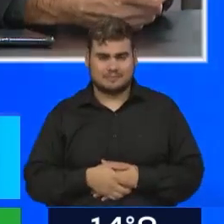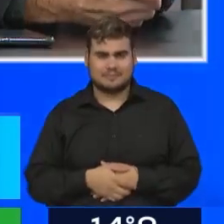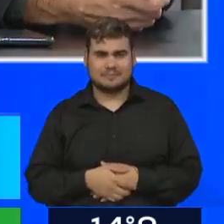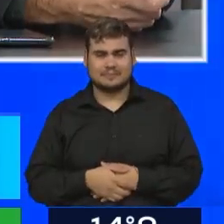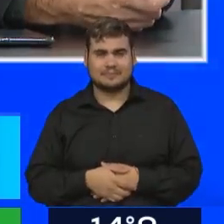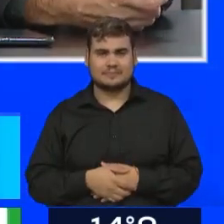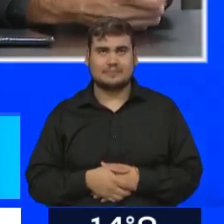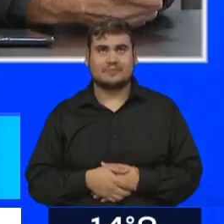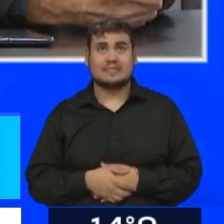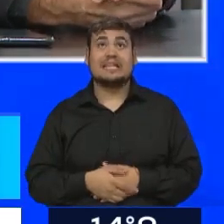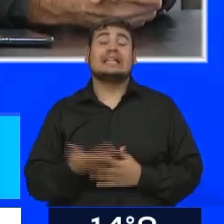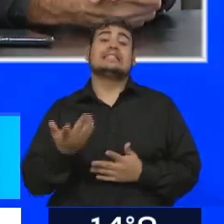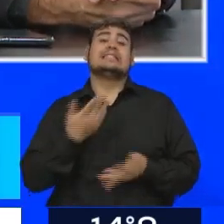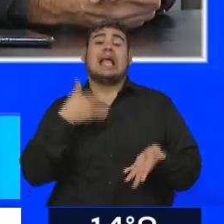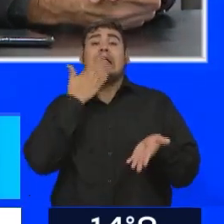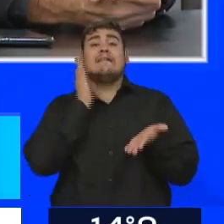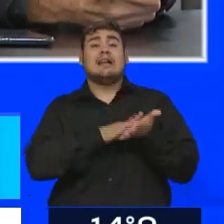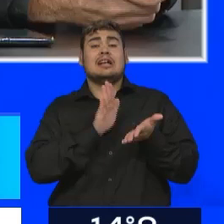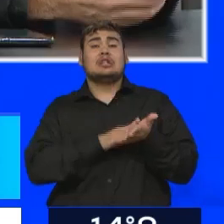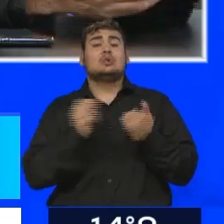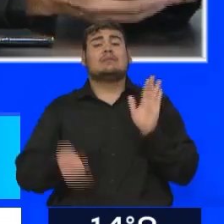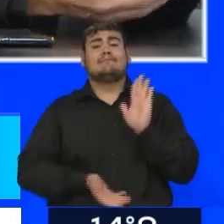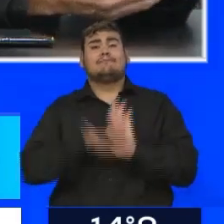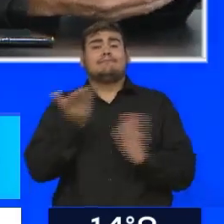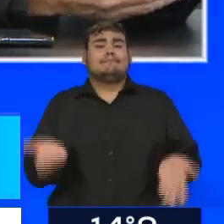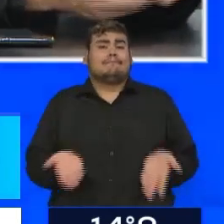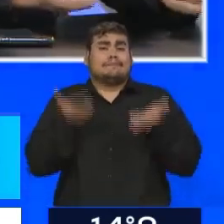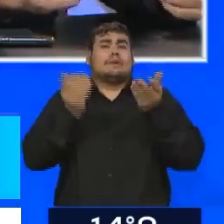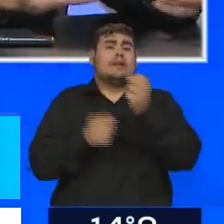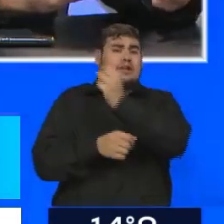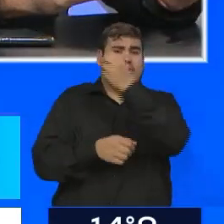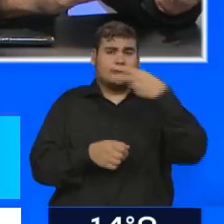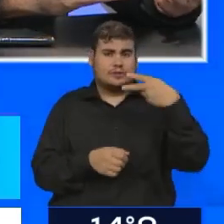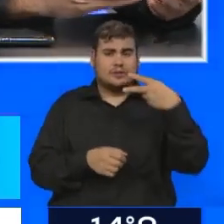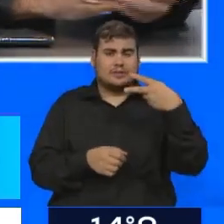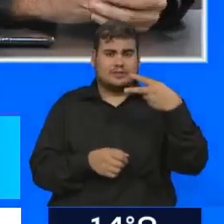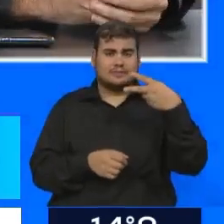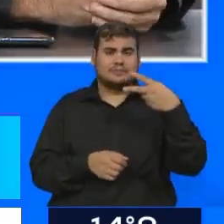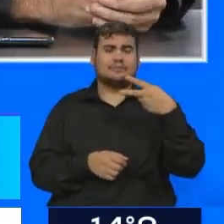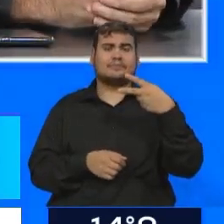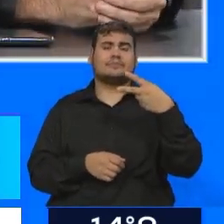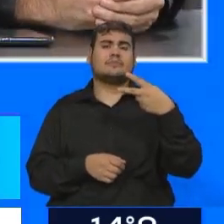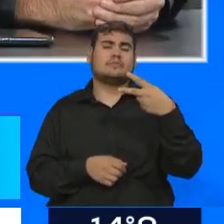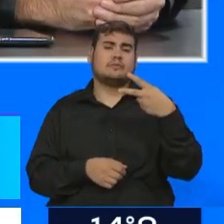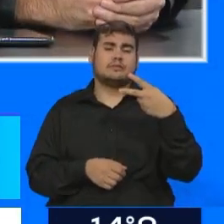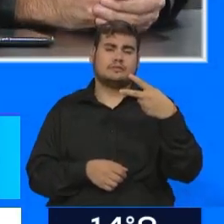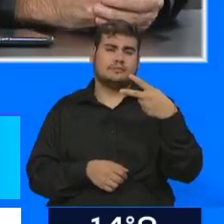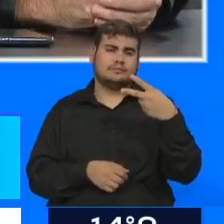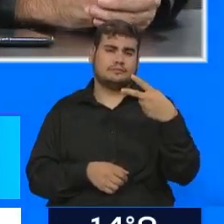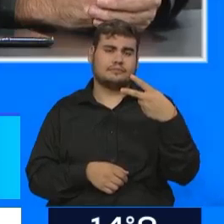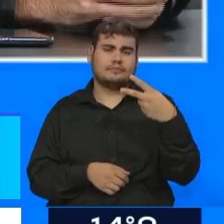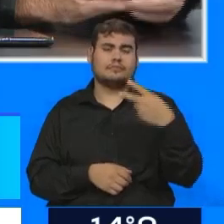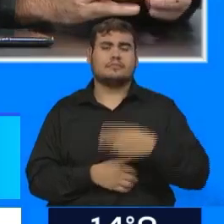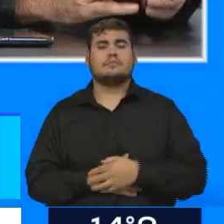golpes para una misma factura, va a haber dos incrementos. En realidad es uno solo, pero viene desde dos frentes bien